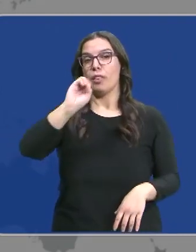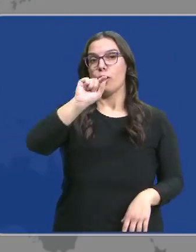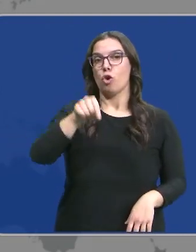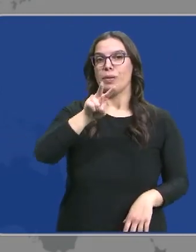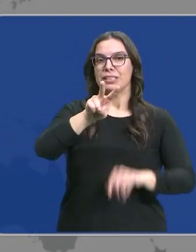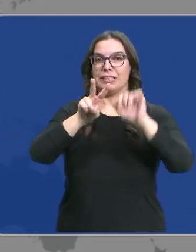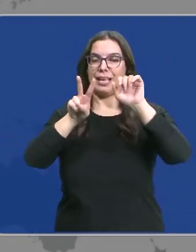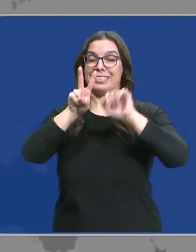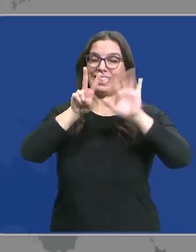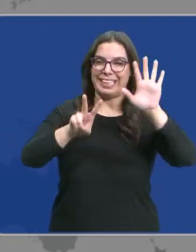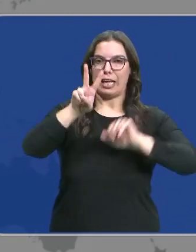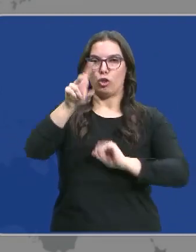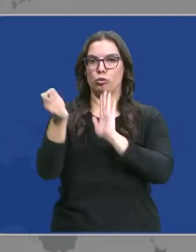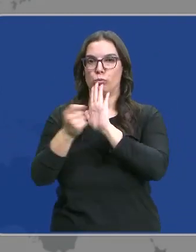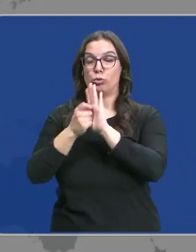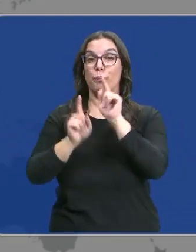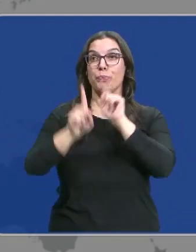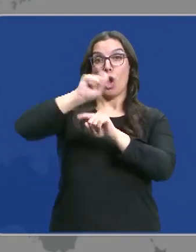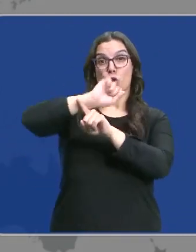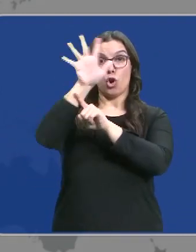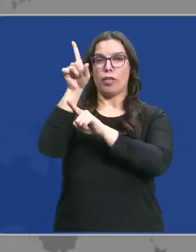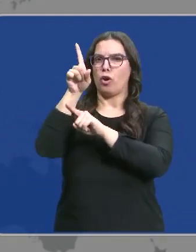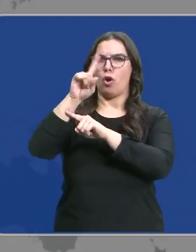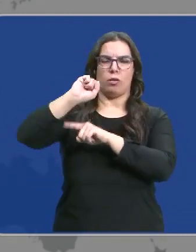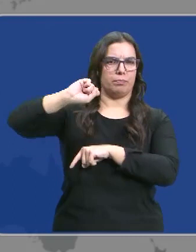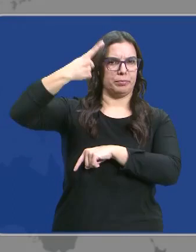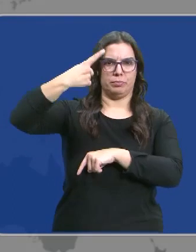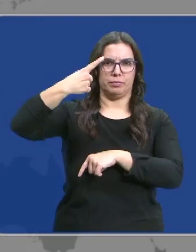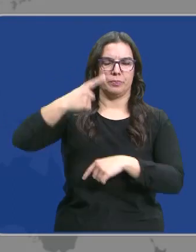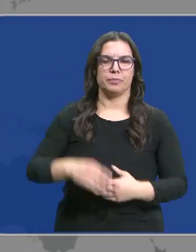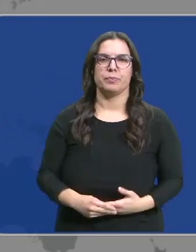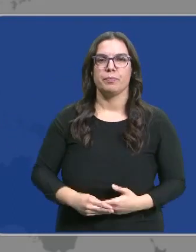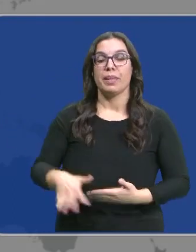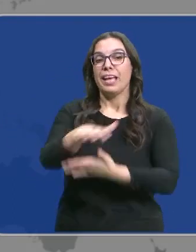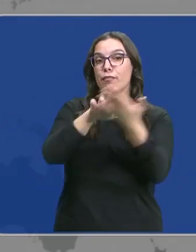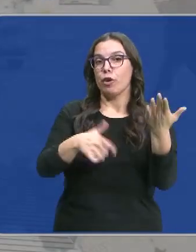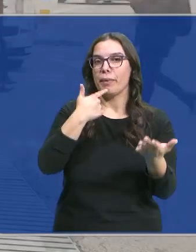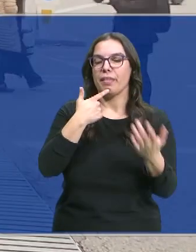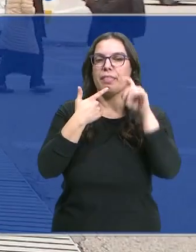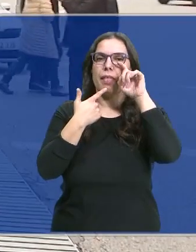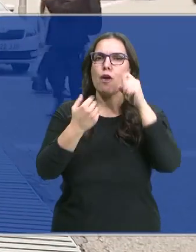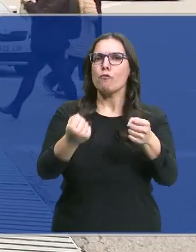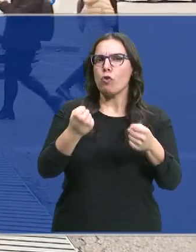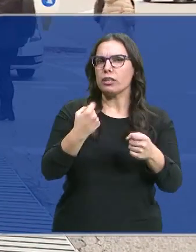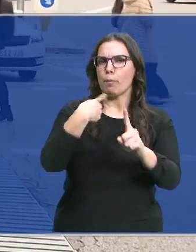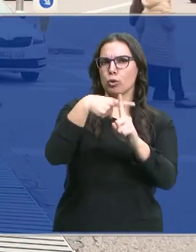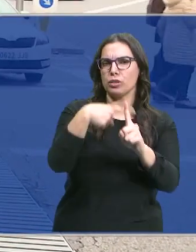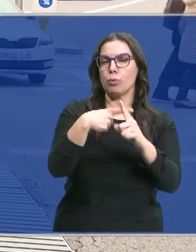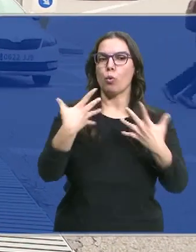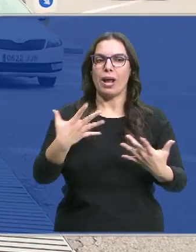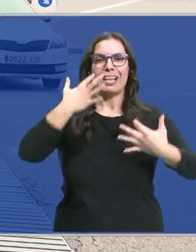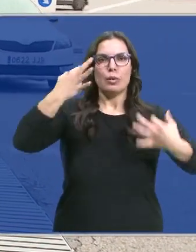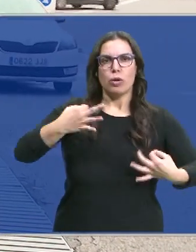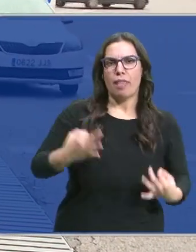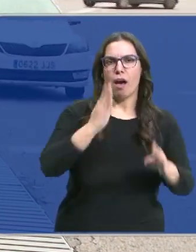,72 puntos, lejos de los nórdicos que dominan esta clasificación con 0,9. El informe señala fortalezas de España como el orden, la